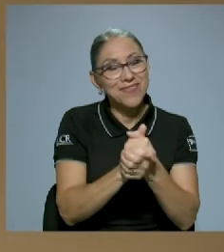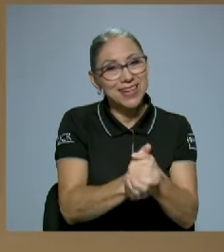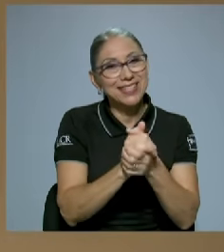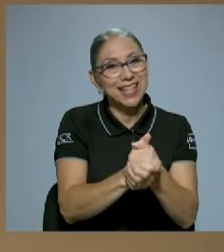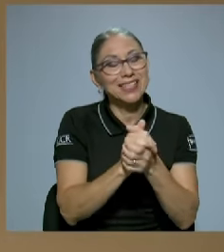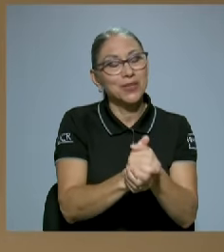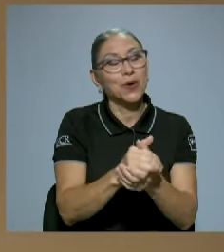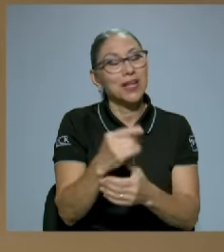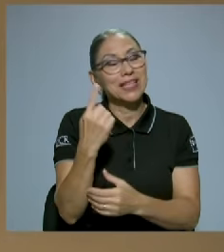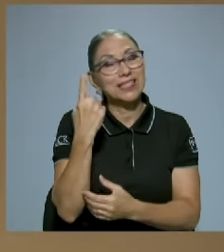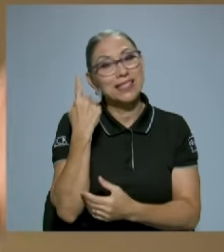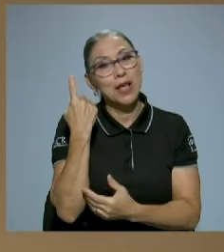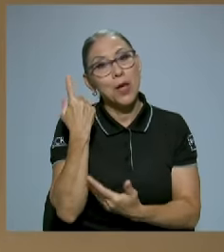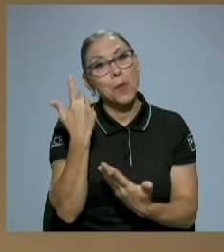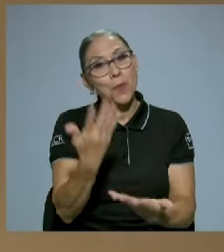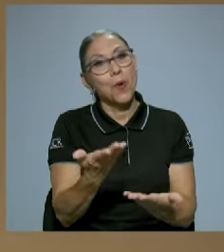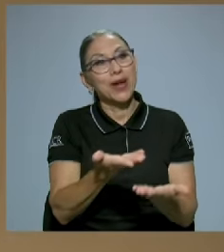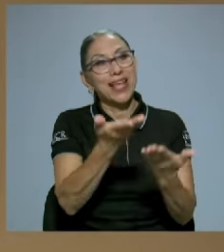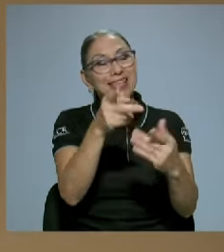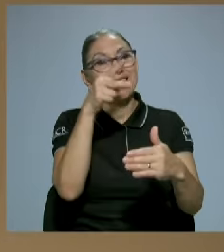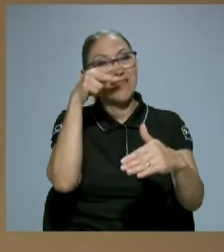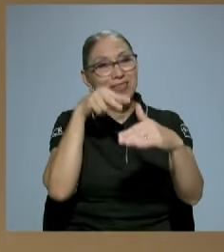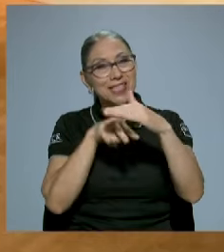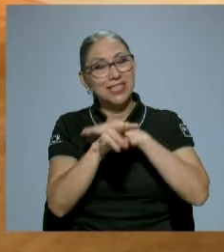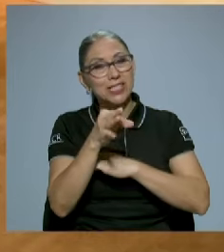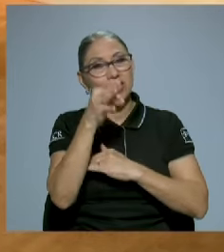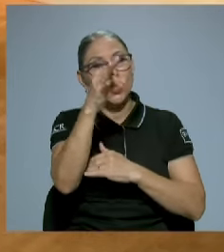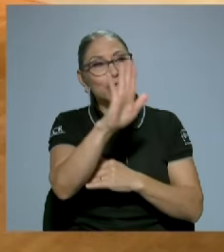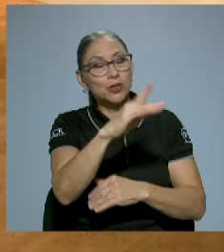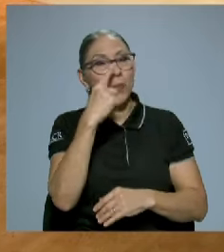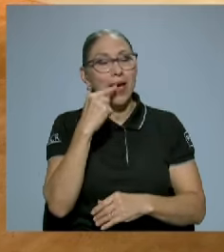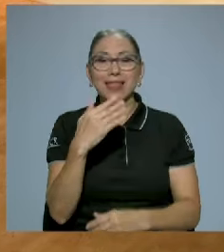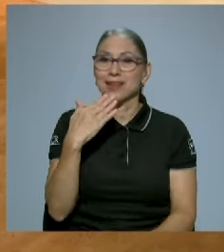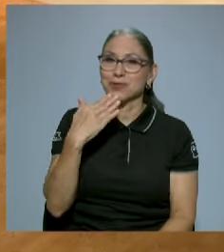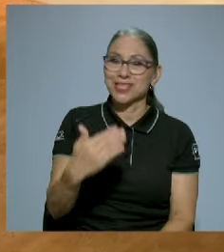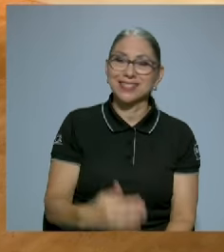esa visión de su padre. Muchas gracias.